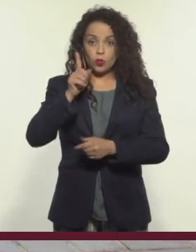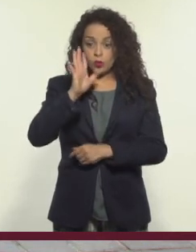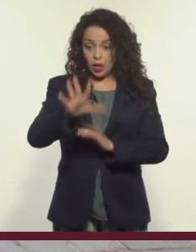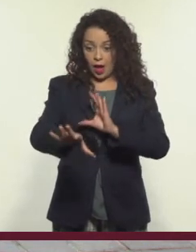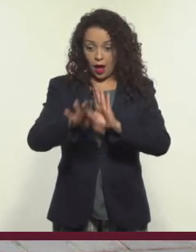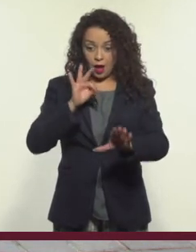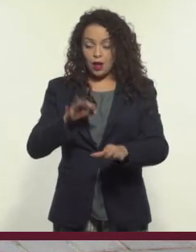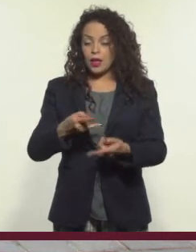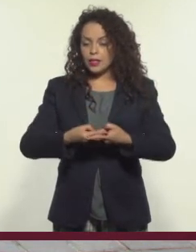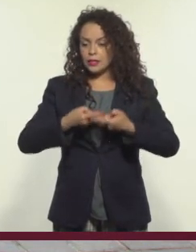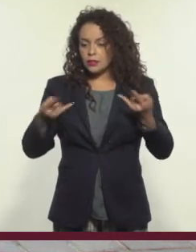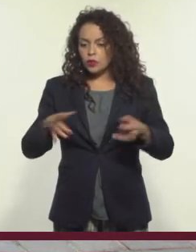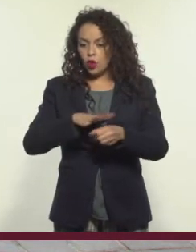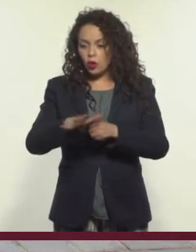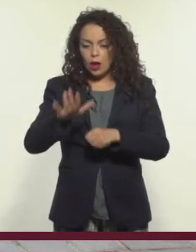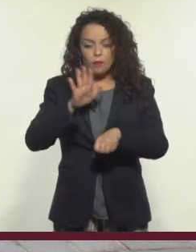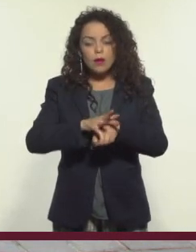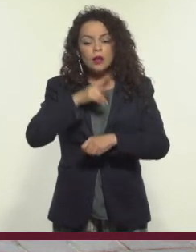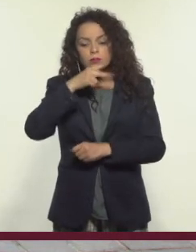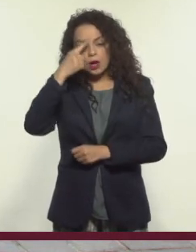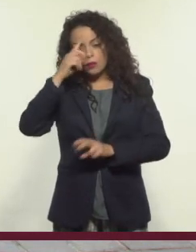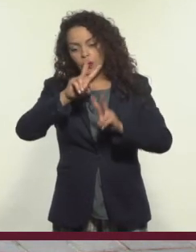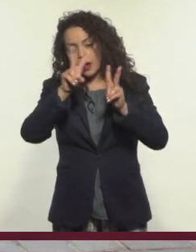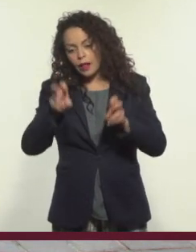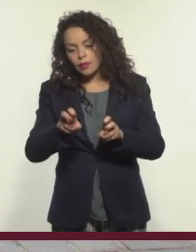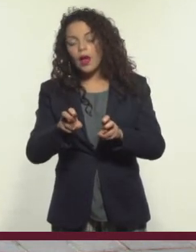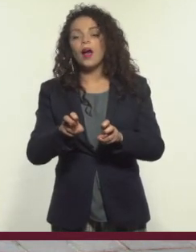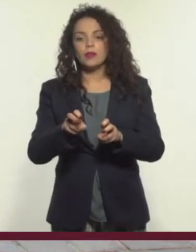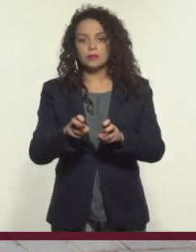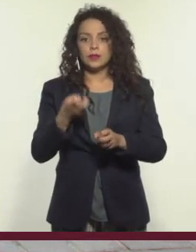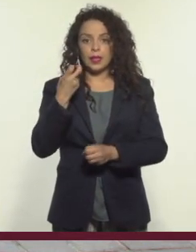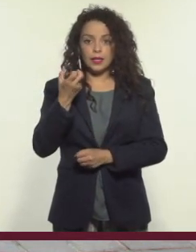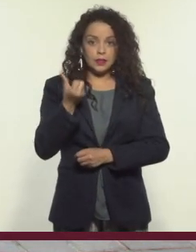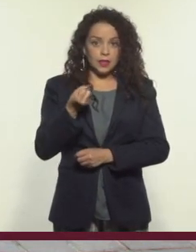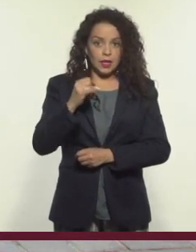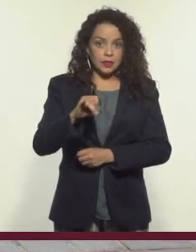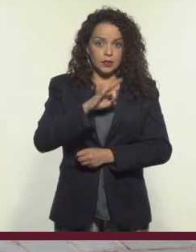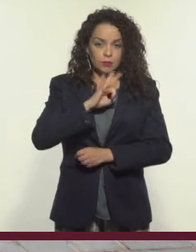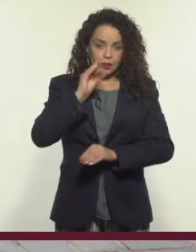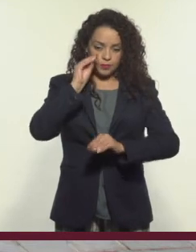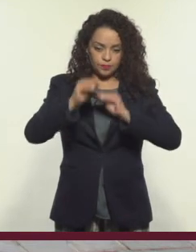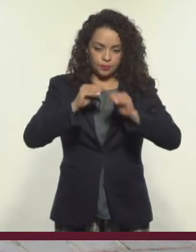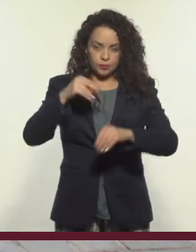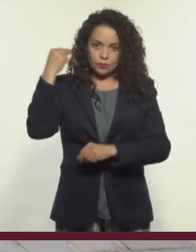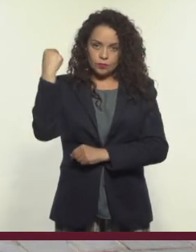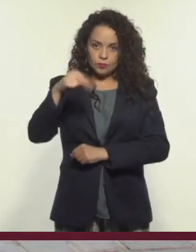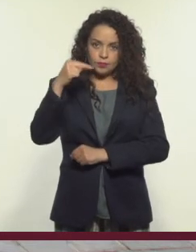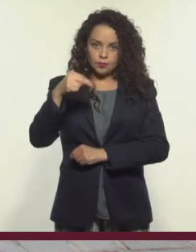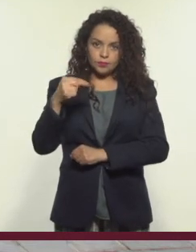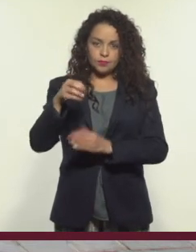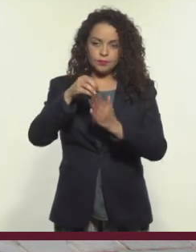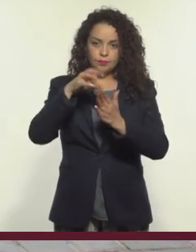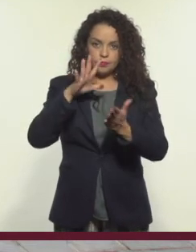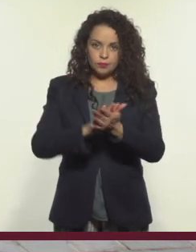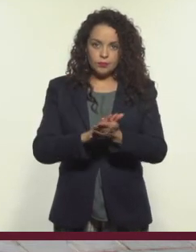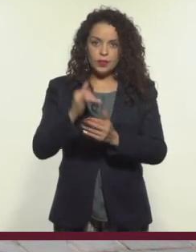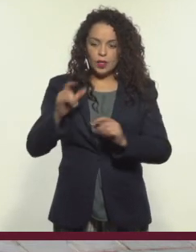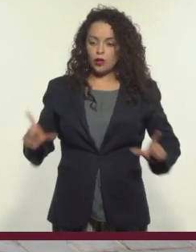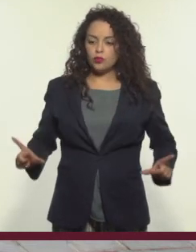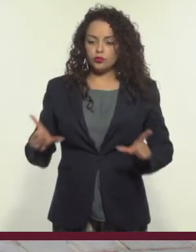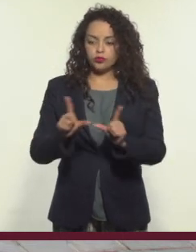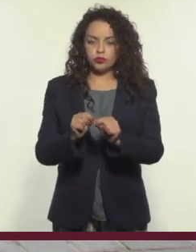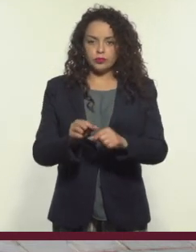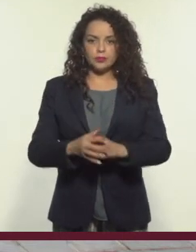escuchar sus historias y ver cuál es la más apropiada para el tema a tratar. Con esto, ya se le puede poner título al libro y una